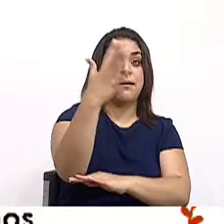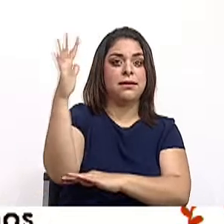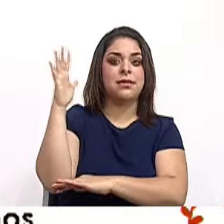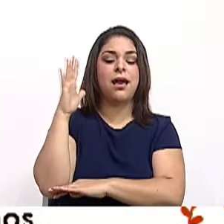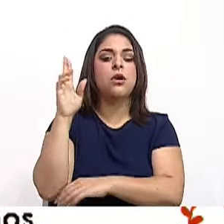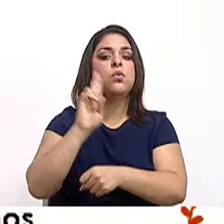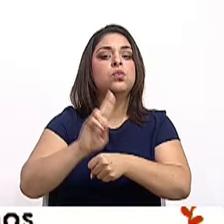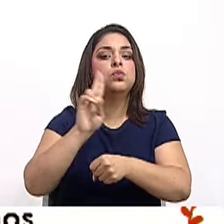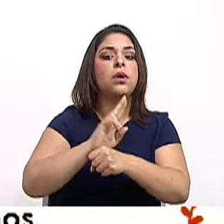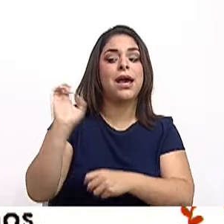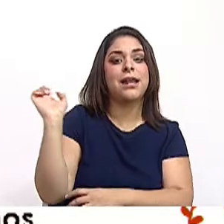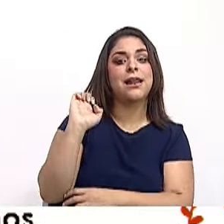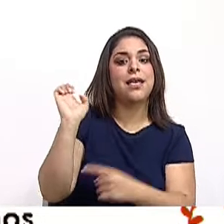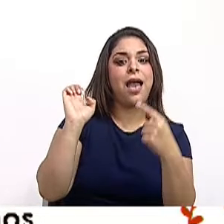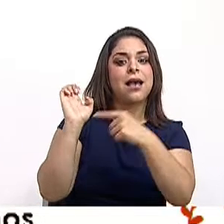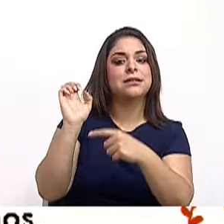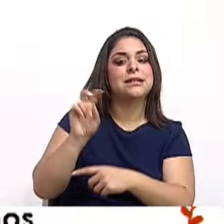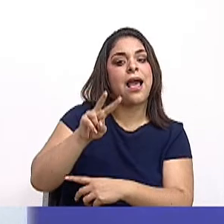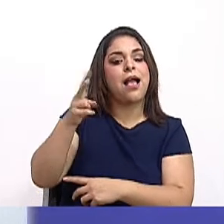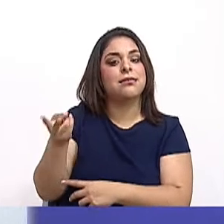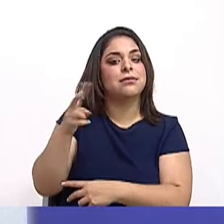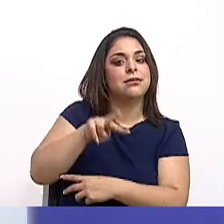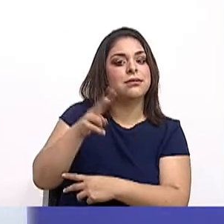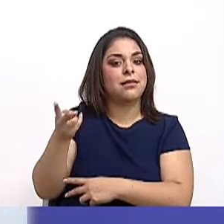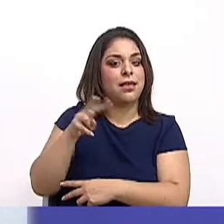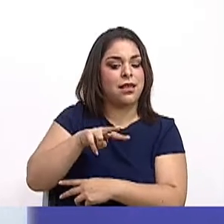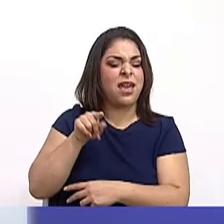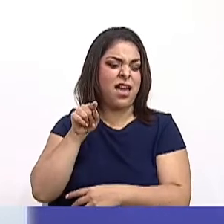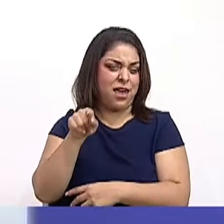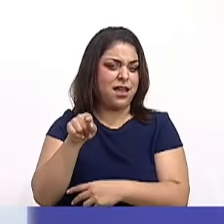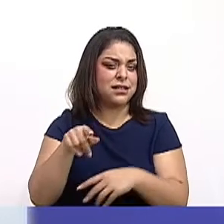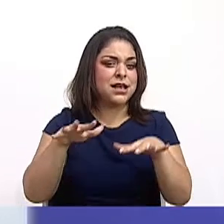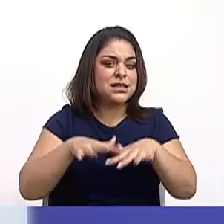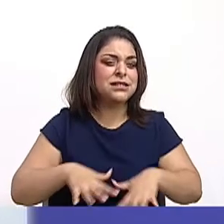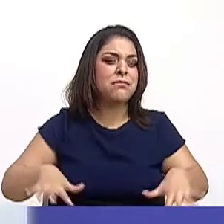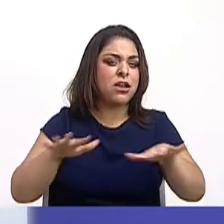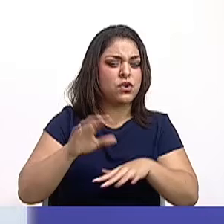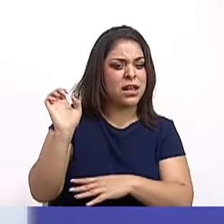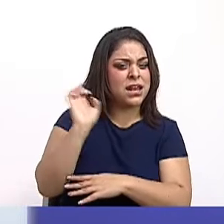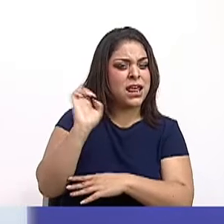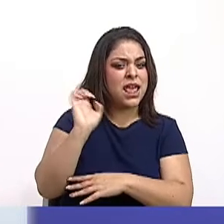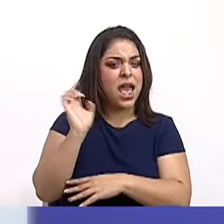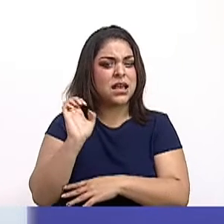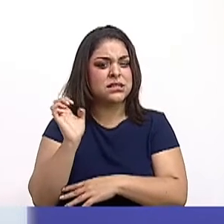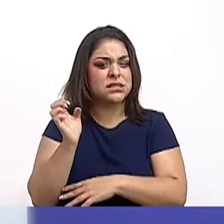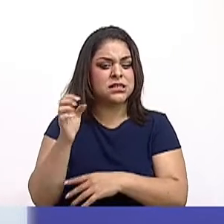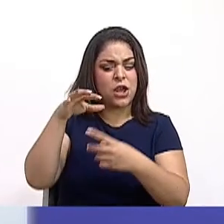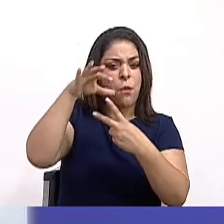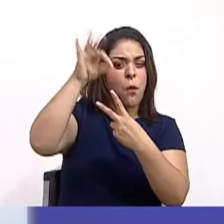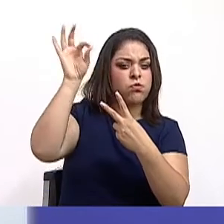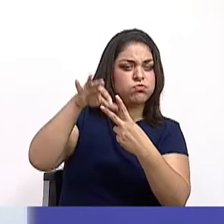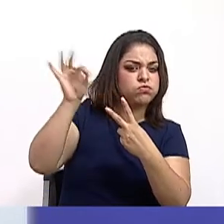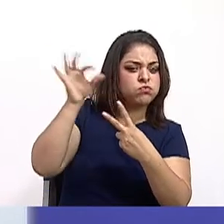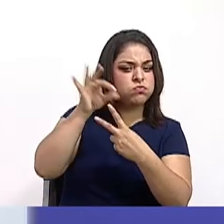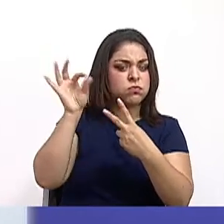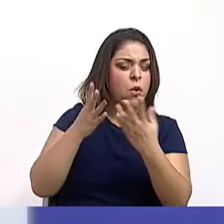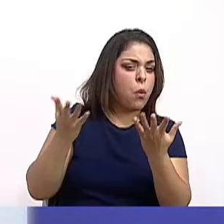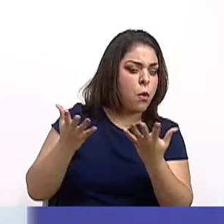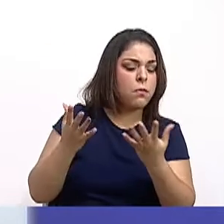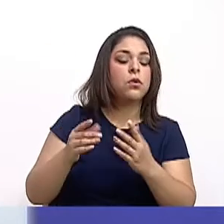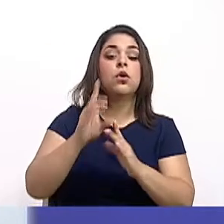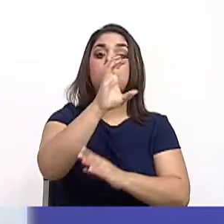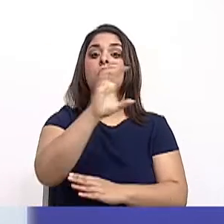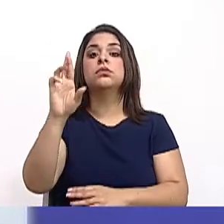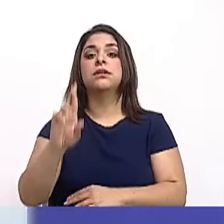alternativas. En este espacio de energías alternativas, Costa Rica ha desarrollado